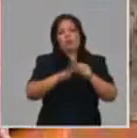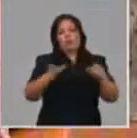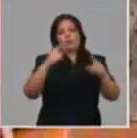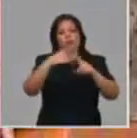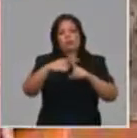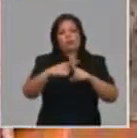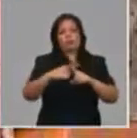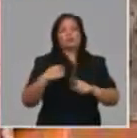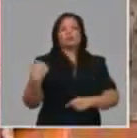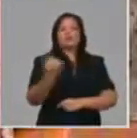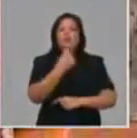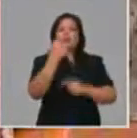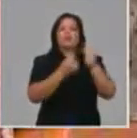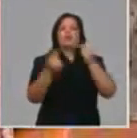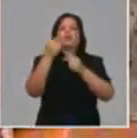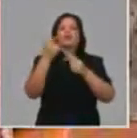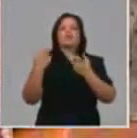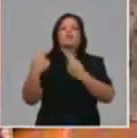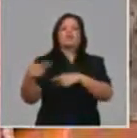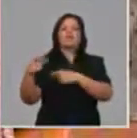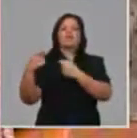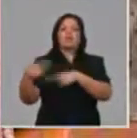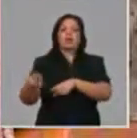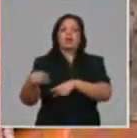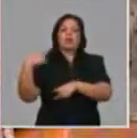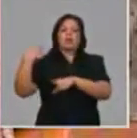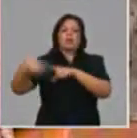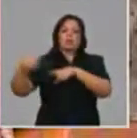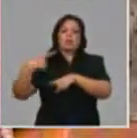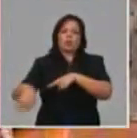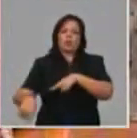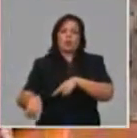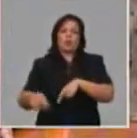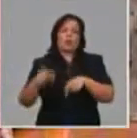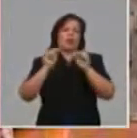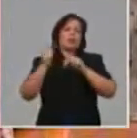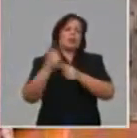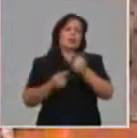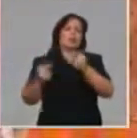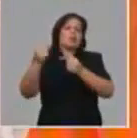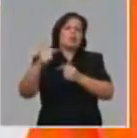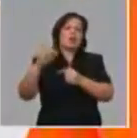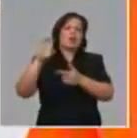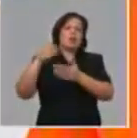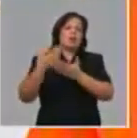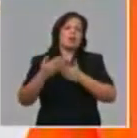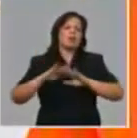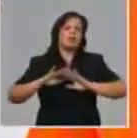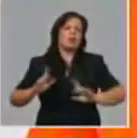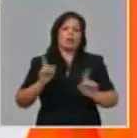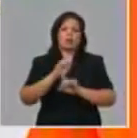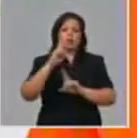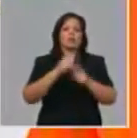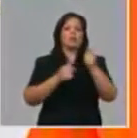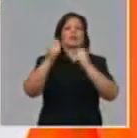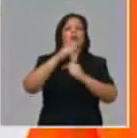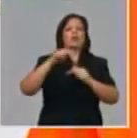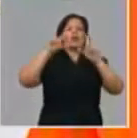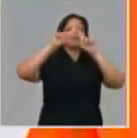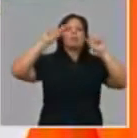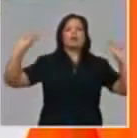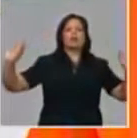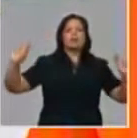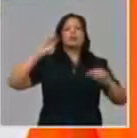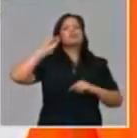prioridad en la venta de mercancías y no solo una prioridad, para el organismo es la prioridad del país a pesar de las